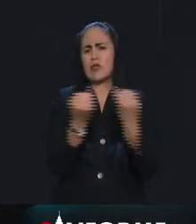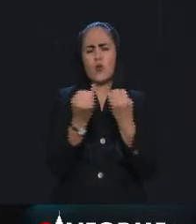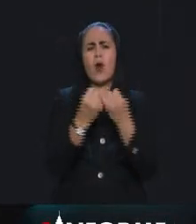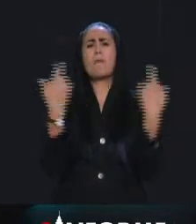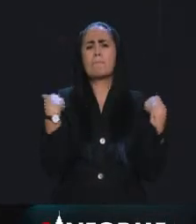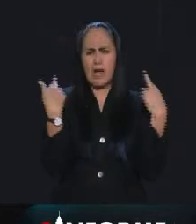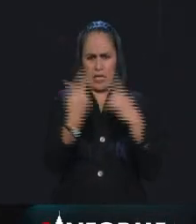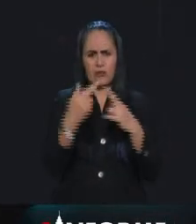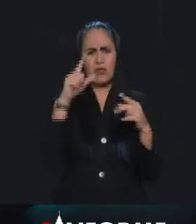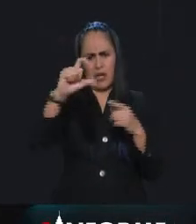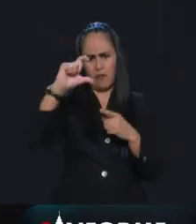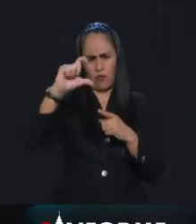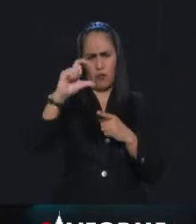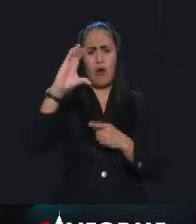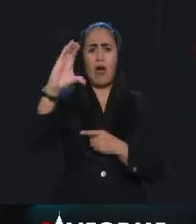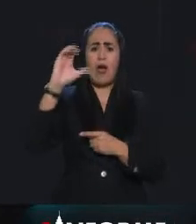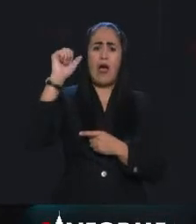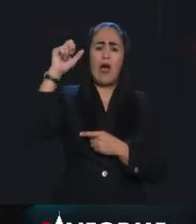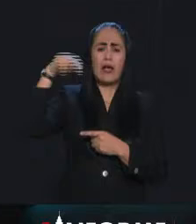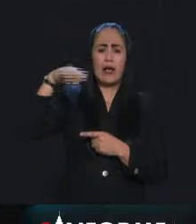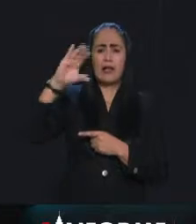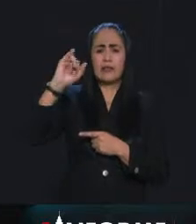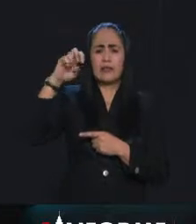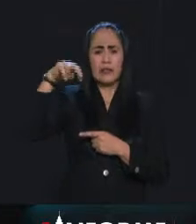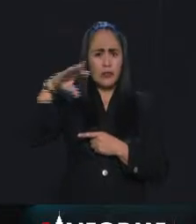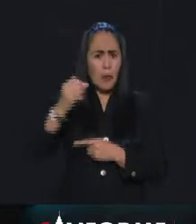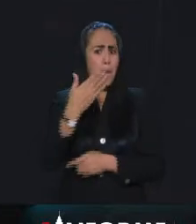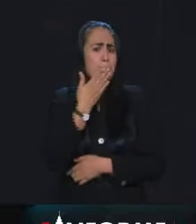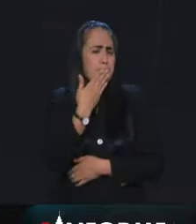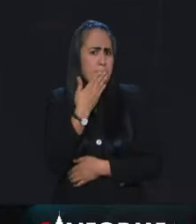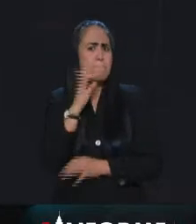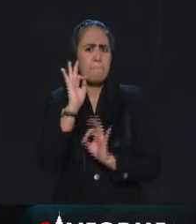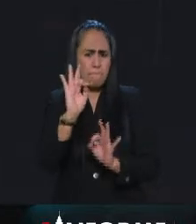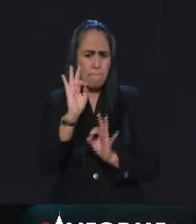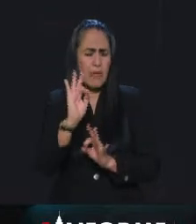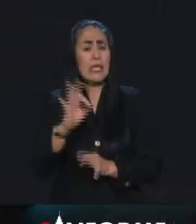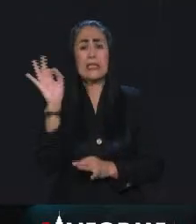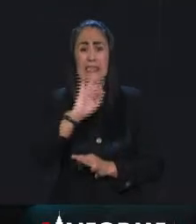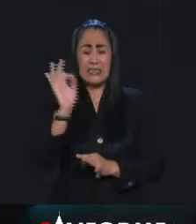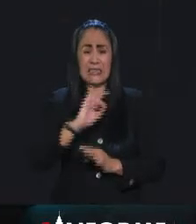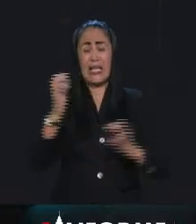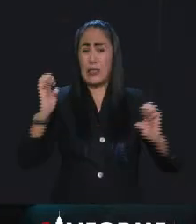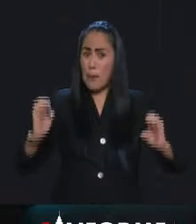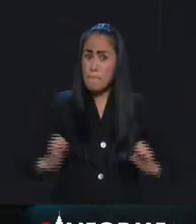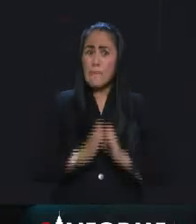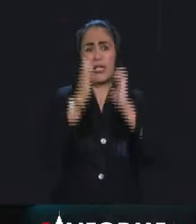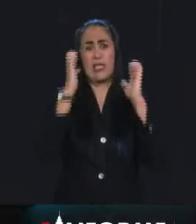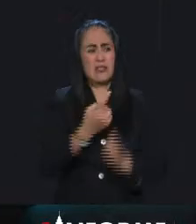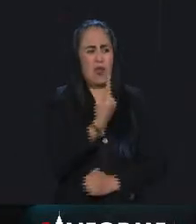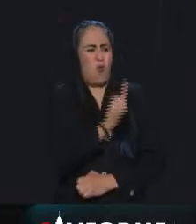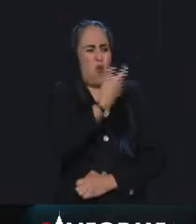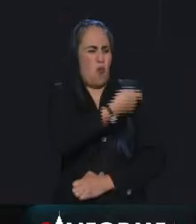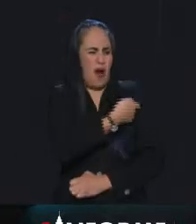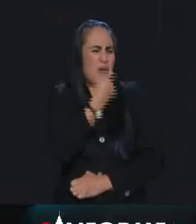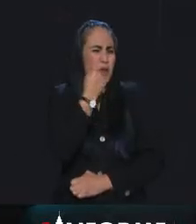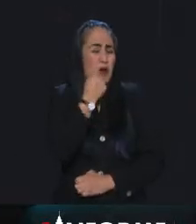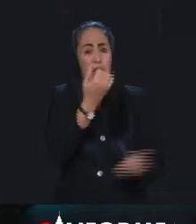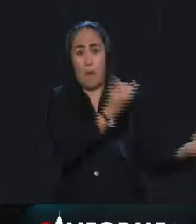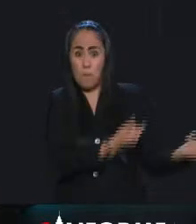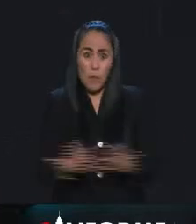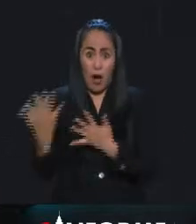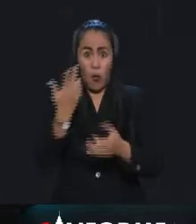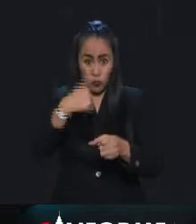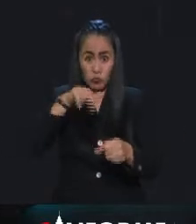porque es una buena vacuna y no ha demostrado tener casos masivos llegando a los hospitales, ya fue publicada la fase 3 de investigación